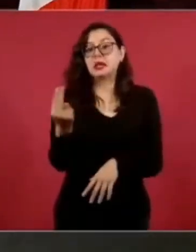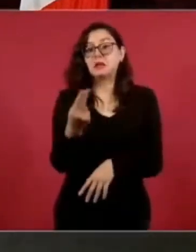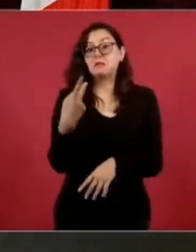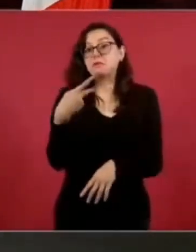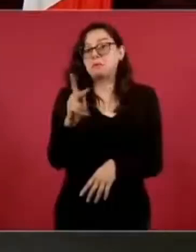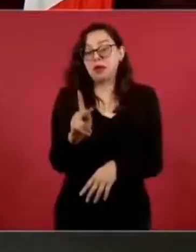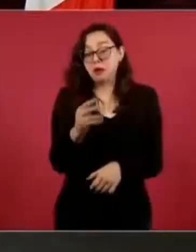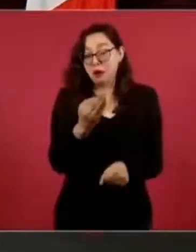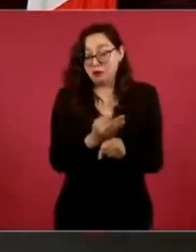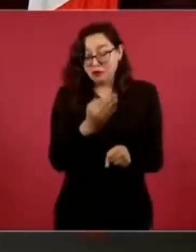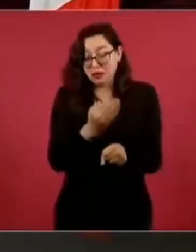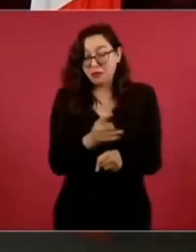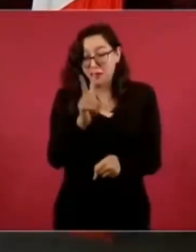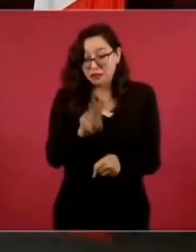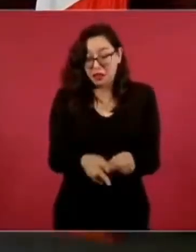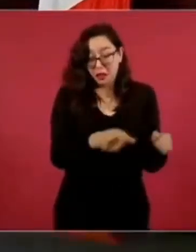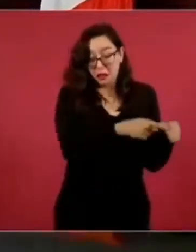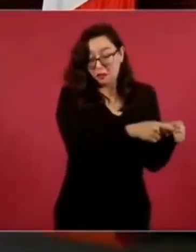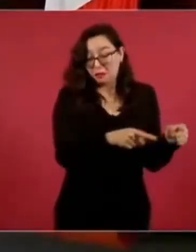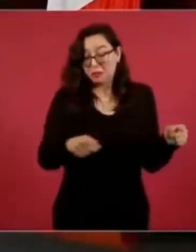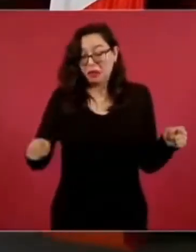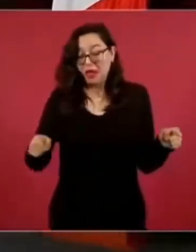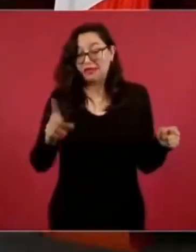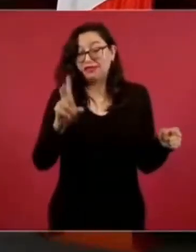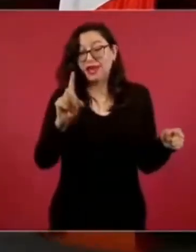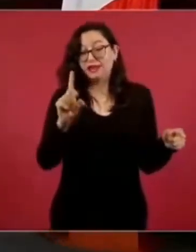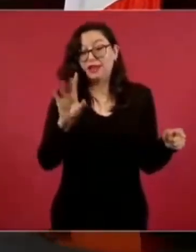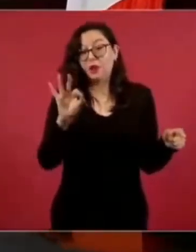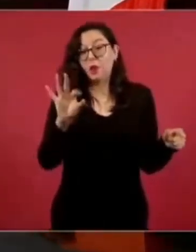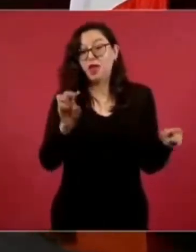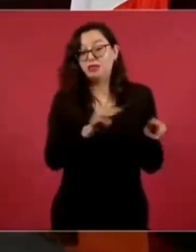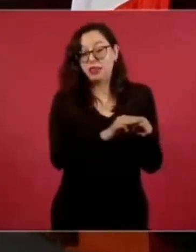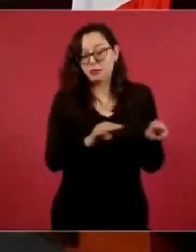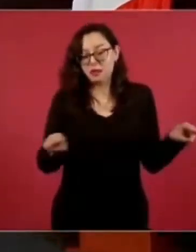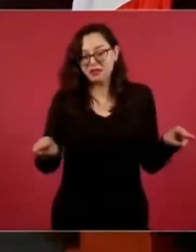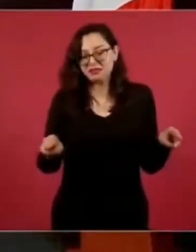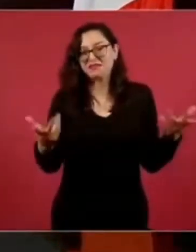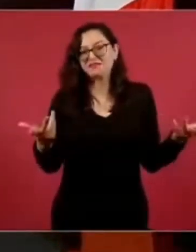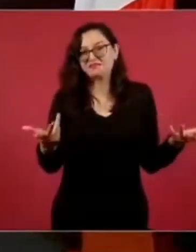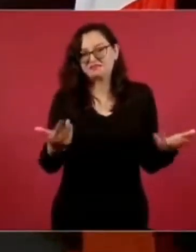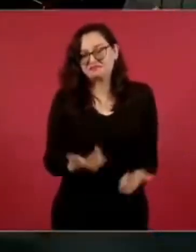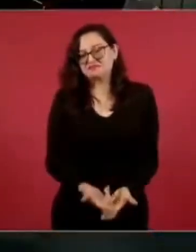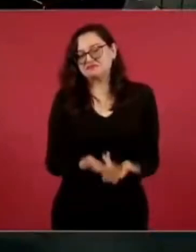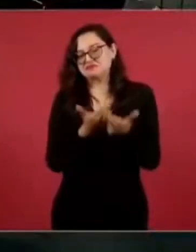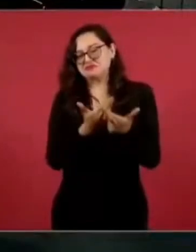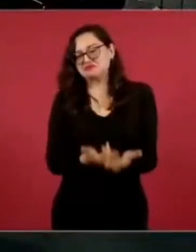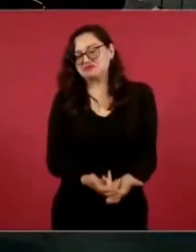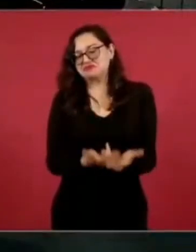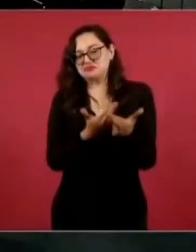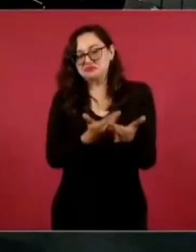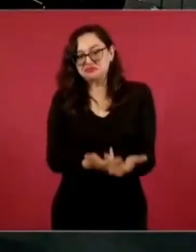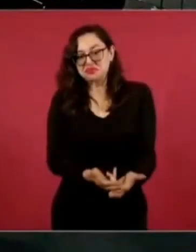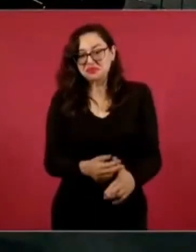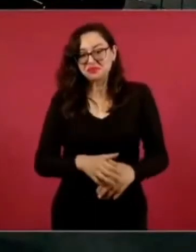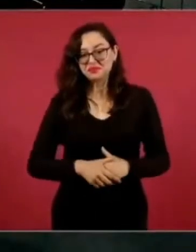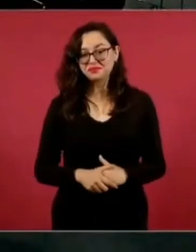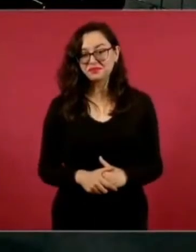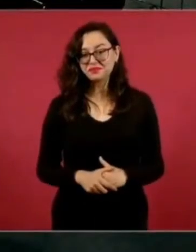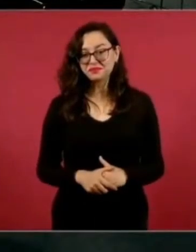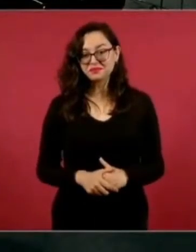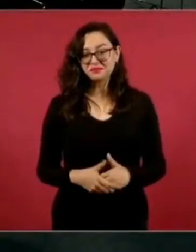30, 40 metros. Entonces, si no están